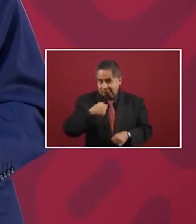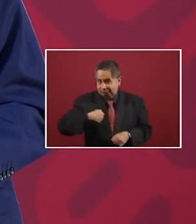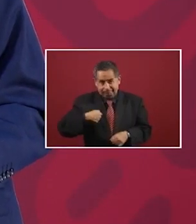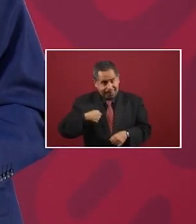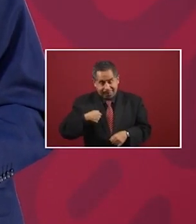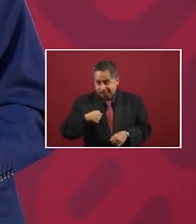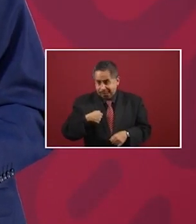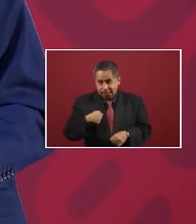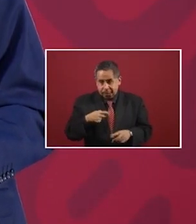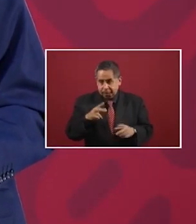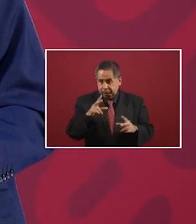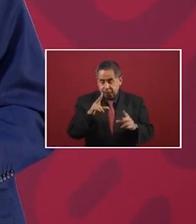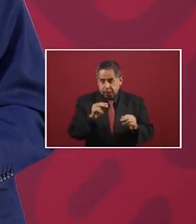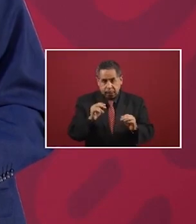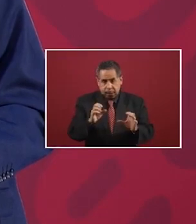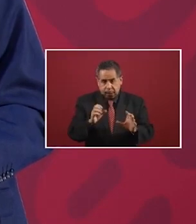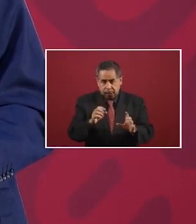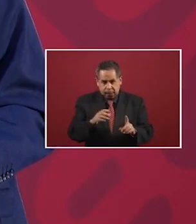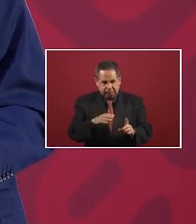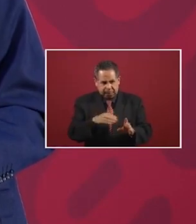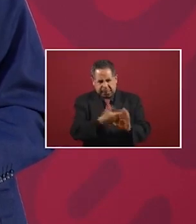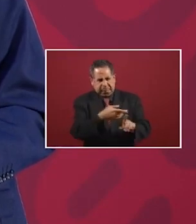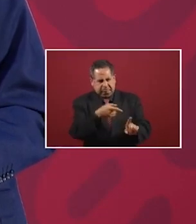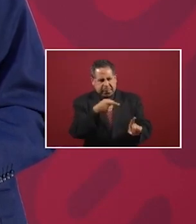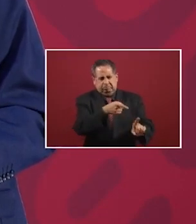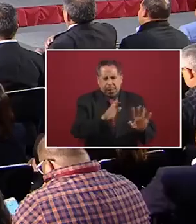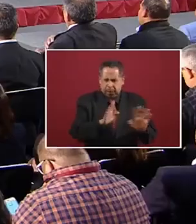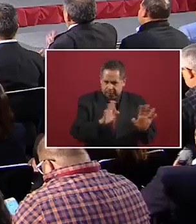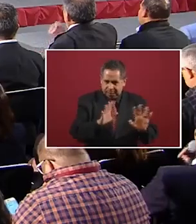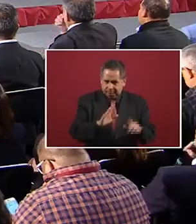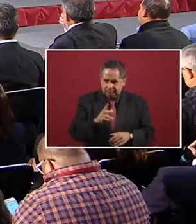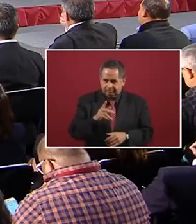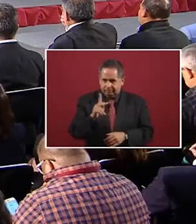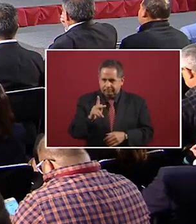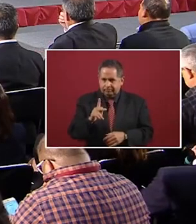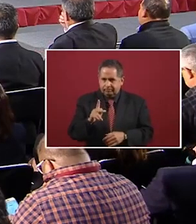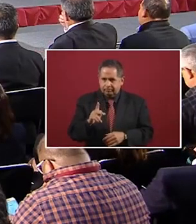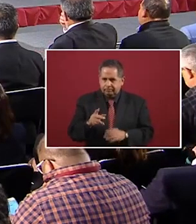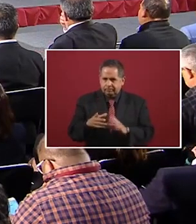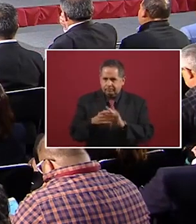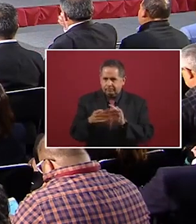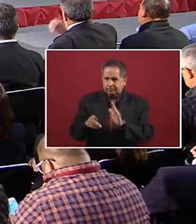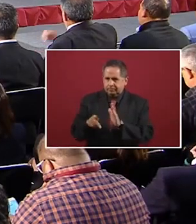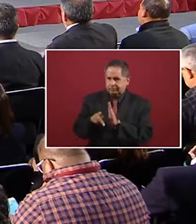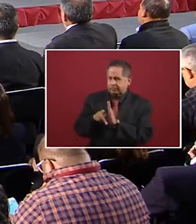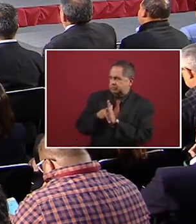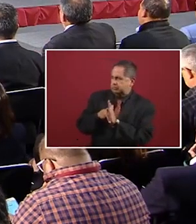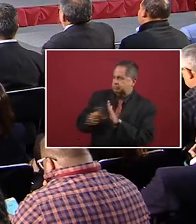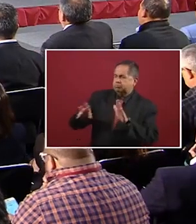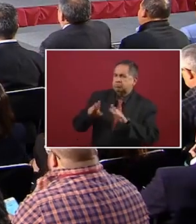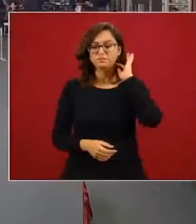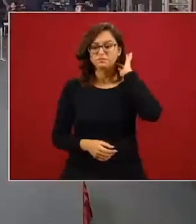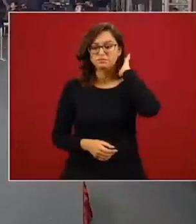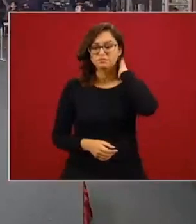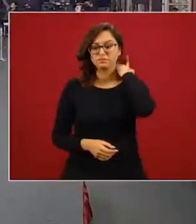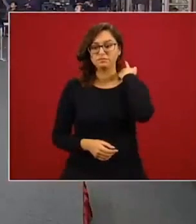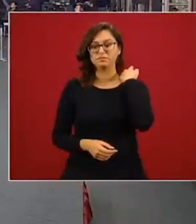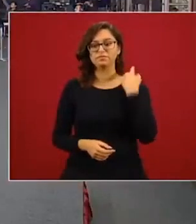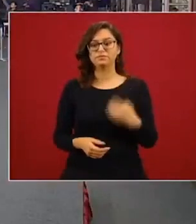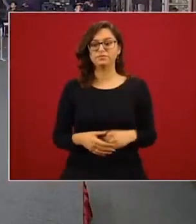No es ningún reproche. ¿No es papel de los medios portarse bien, presidente, con alguien? No.